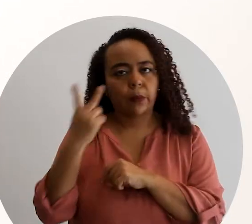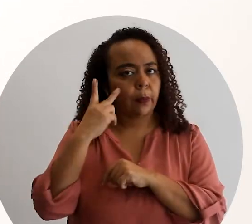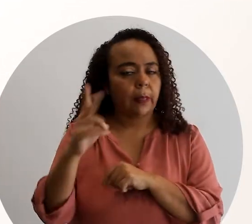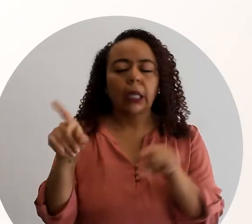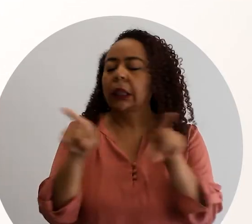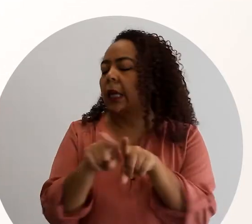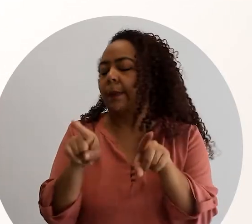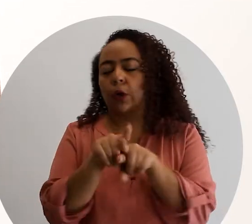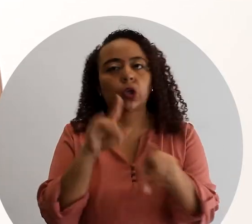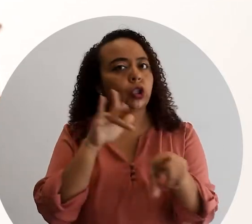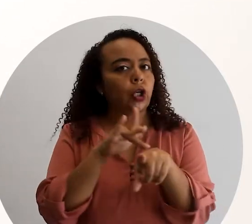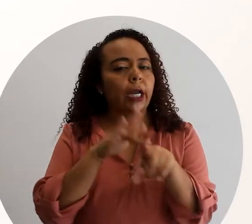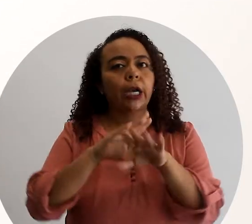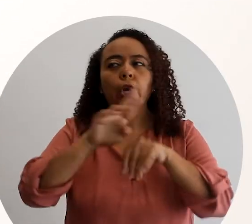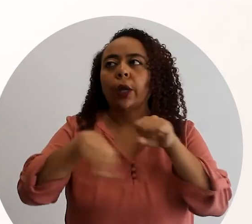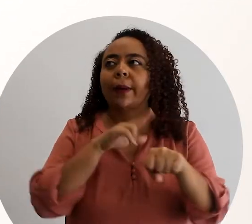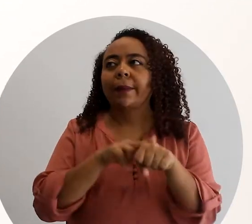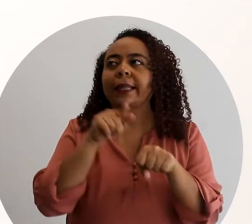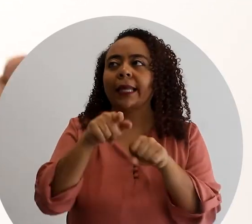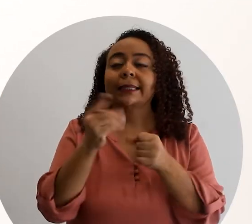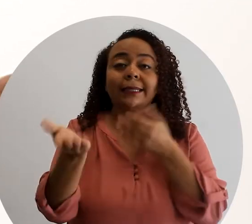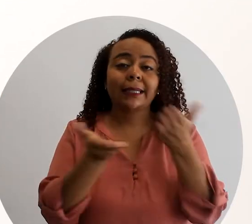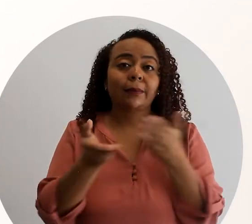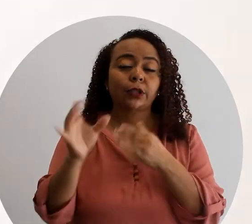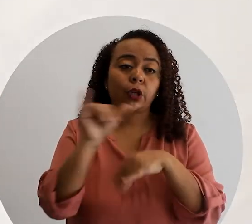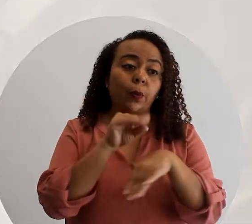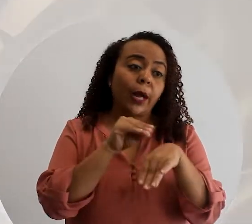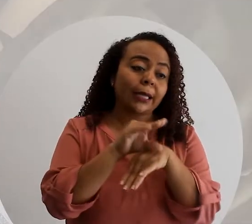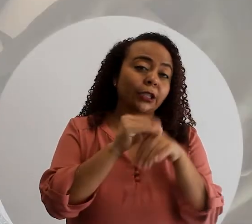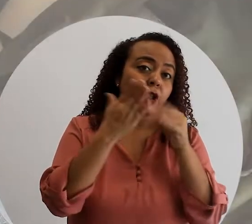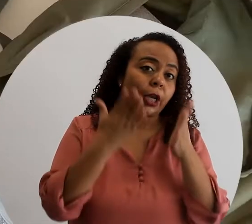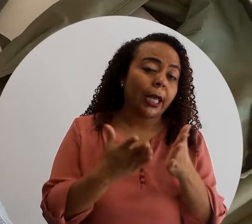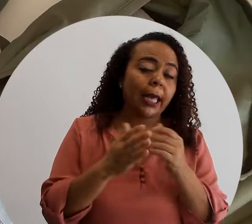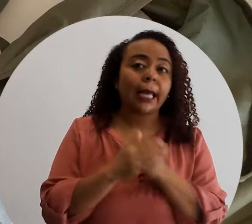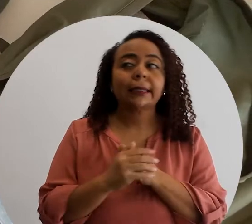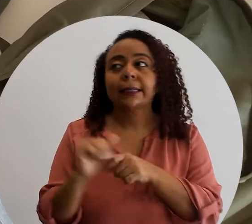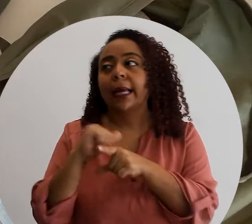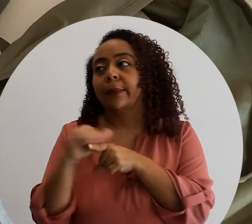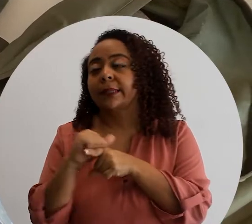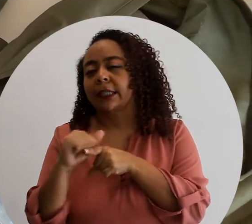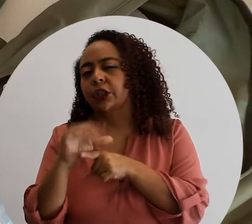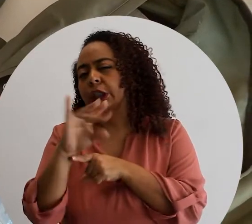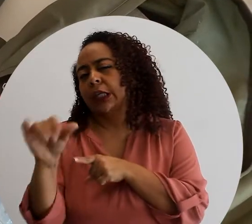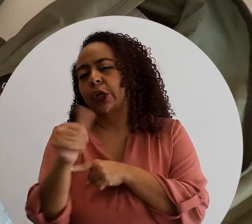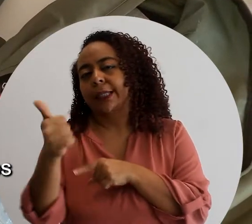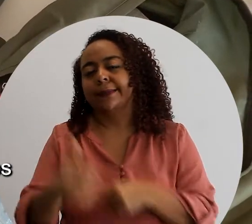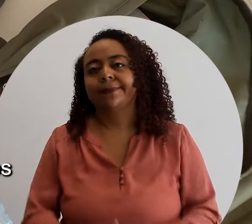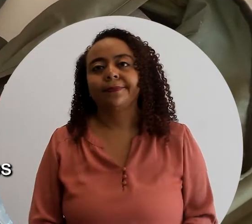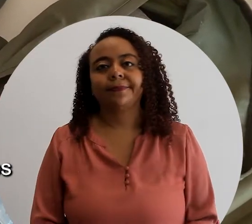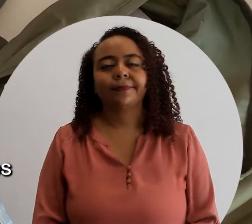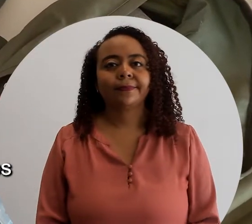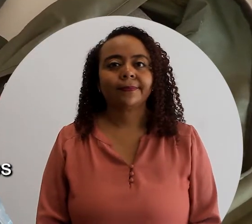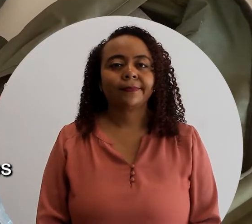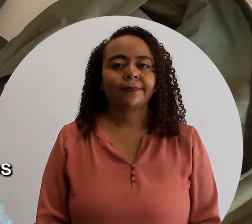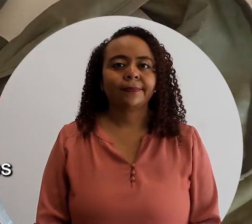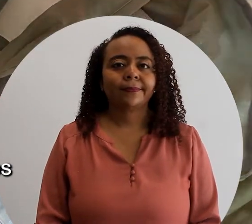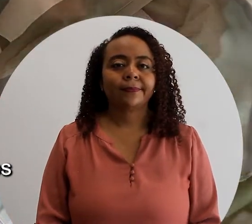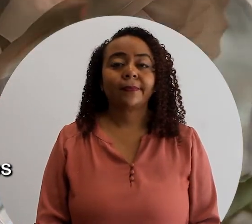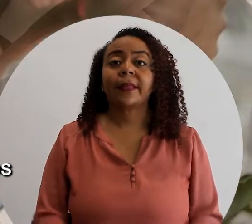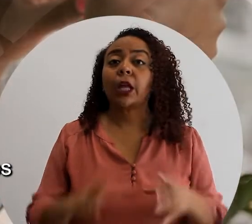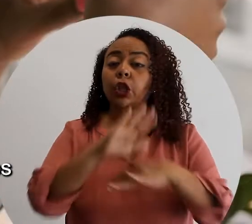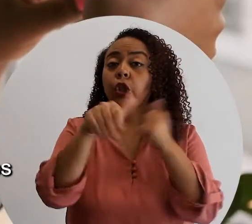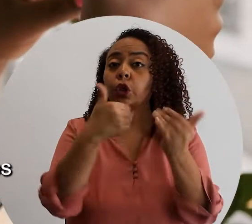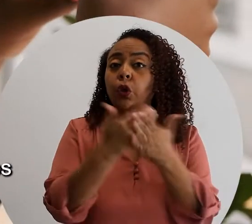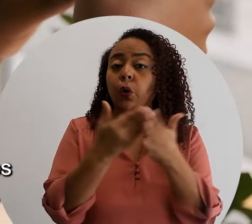las podemos ver ni tocar. Usualmente corresponden a servicios como asesorías, capacitaciones y más. Soluciones